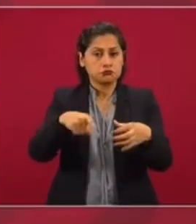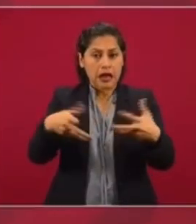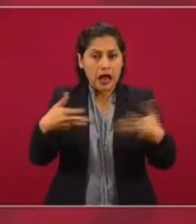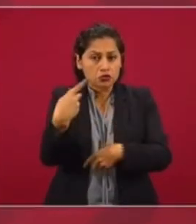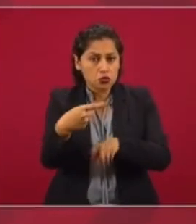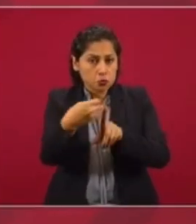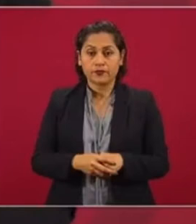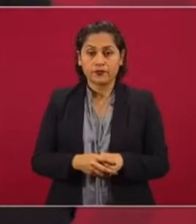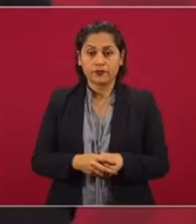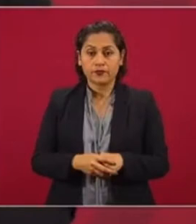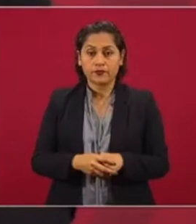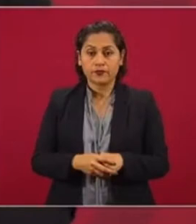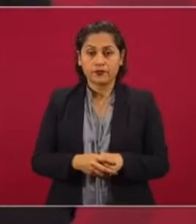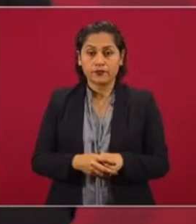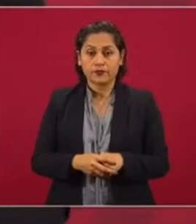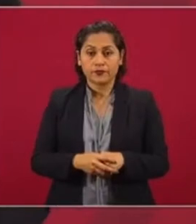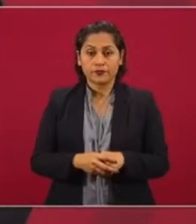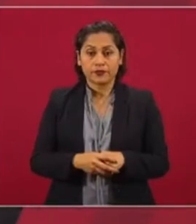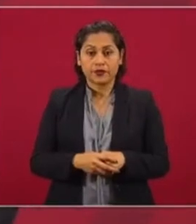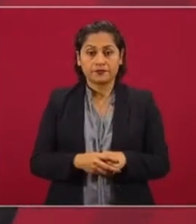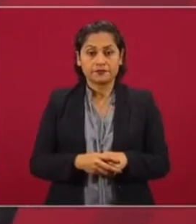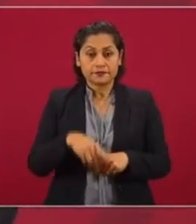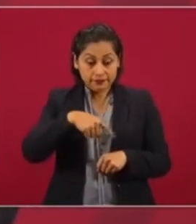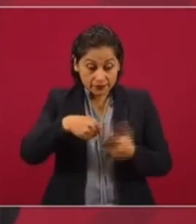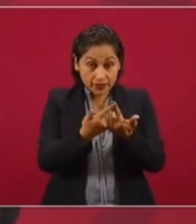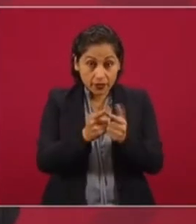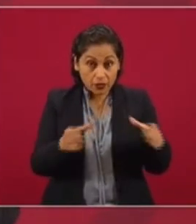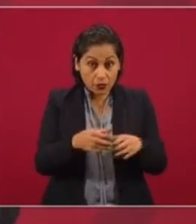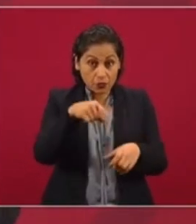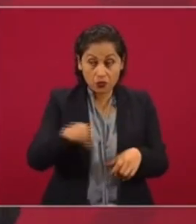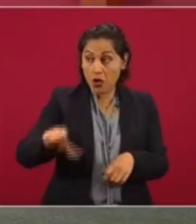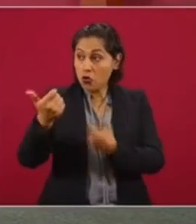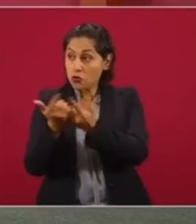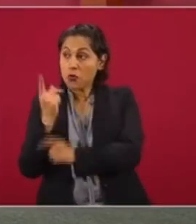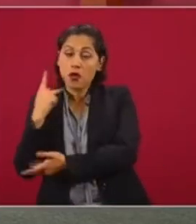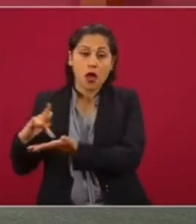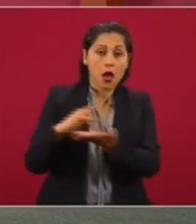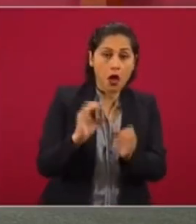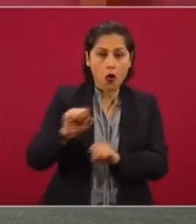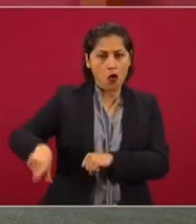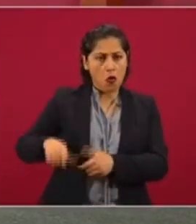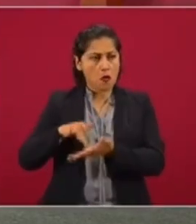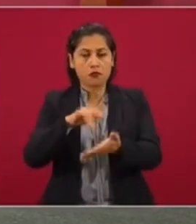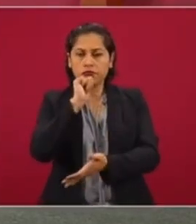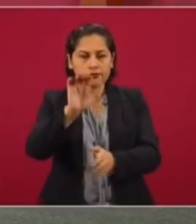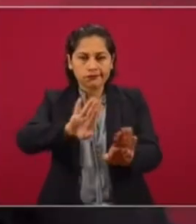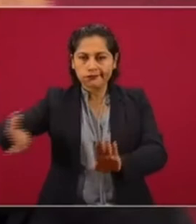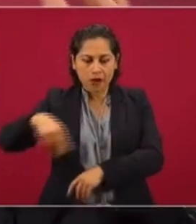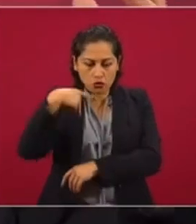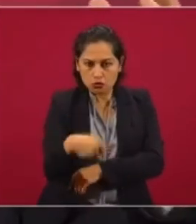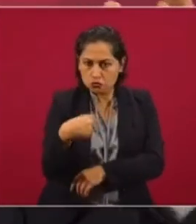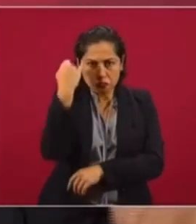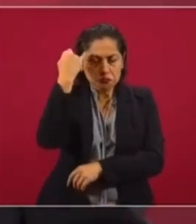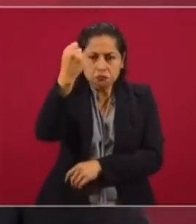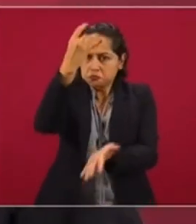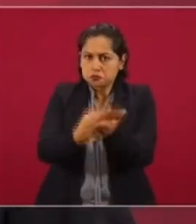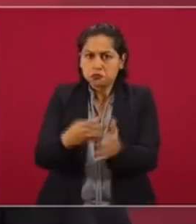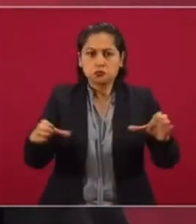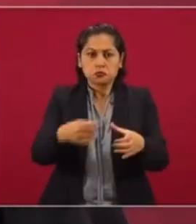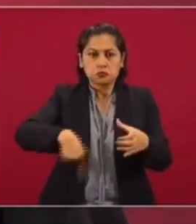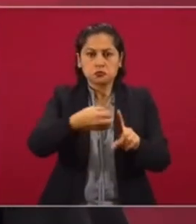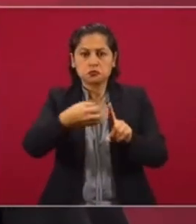ni siquiera apoyados por partidos ni por gobiernos, los ciudadanos, y consiguieron todas las firmas.